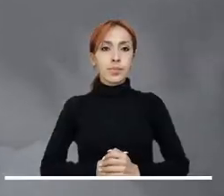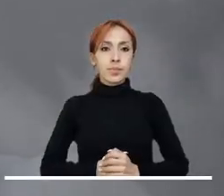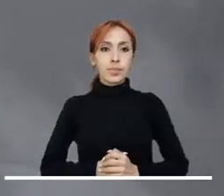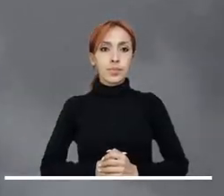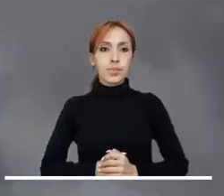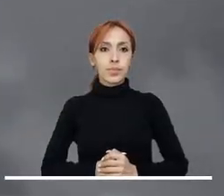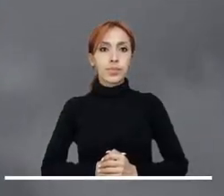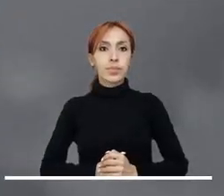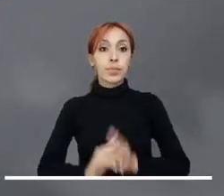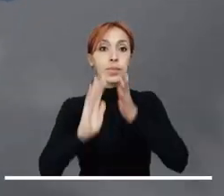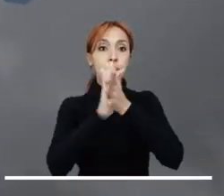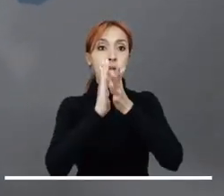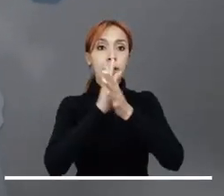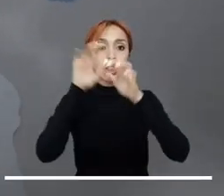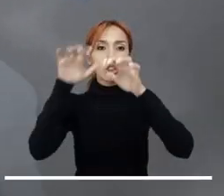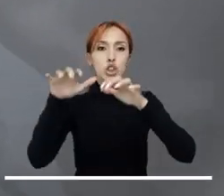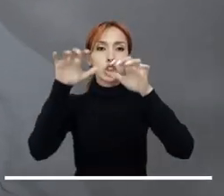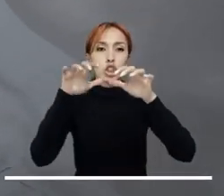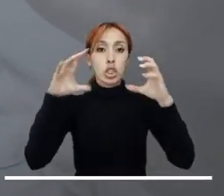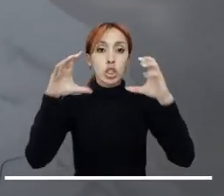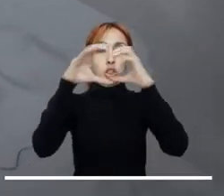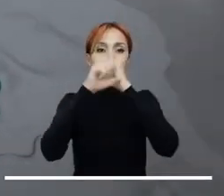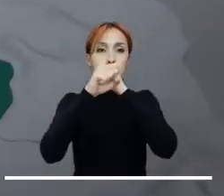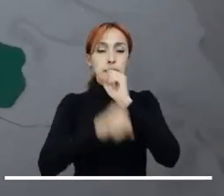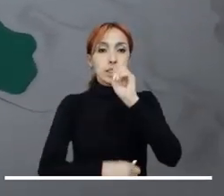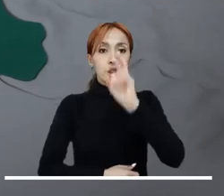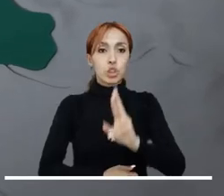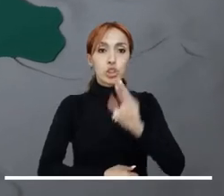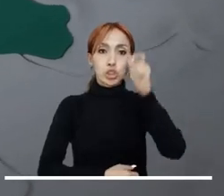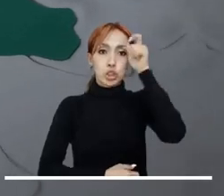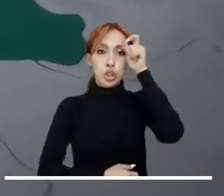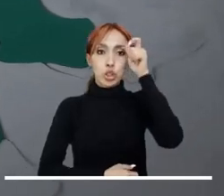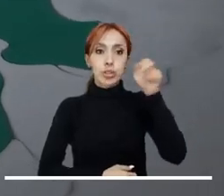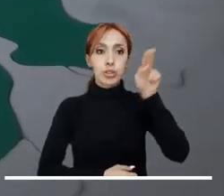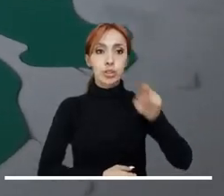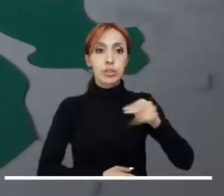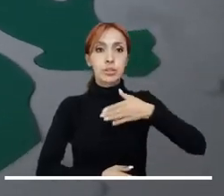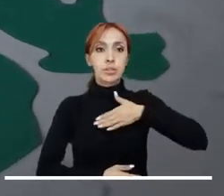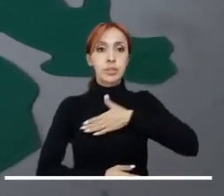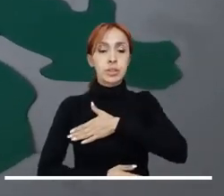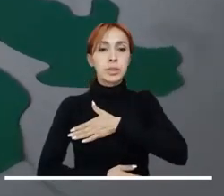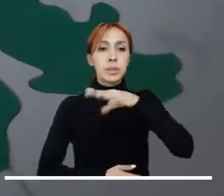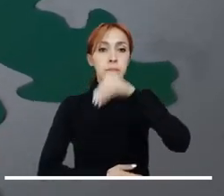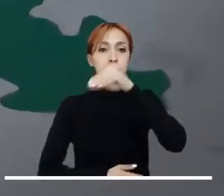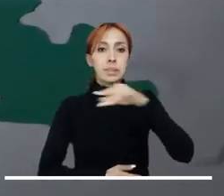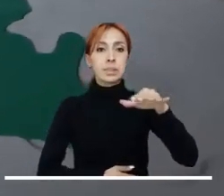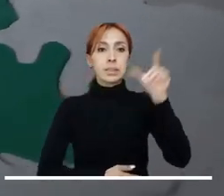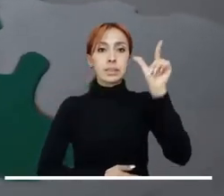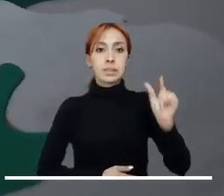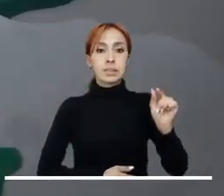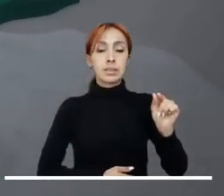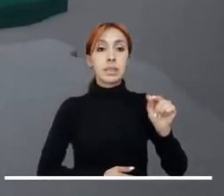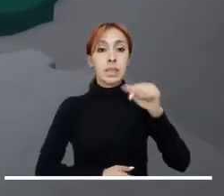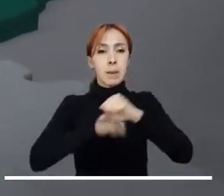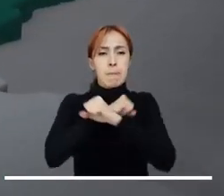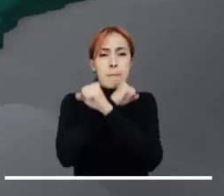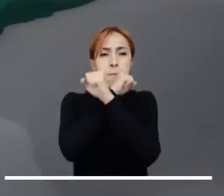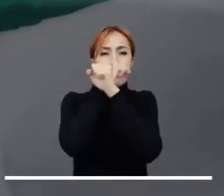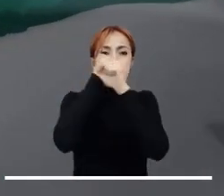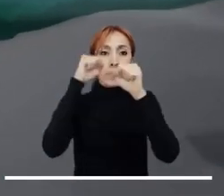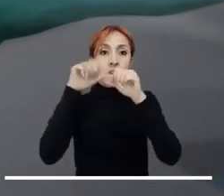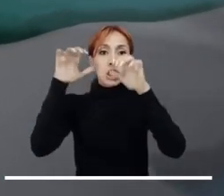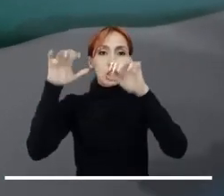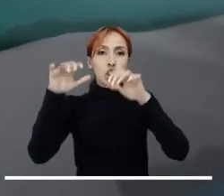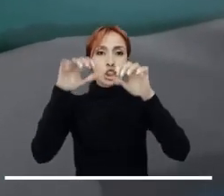nocturnas en el sur de Córdoba, Sucre, Bolívar, Magdalena y Cesar. Hacia la madrugada, las aguas se concentrarán en el área